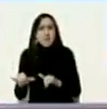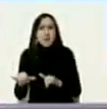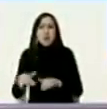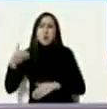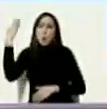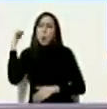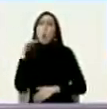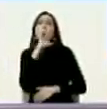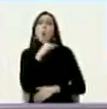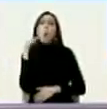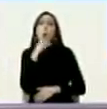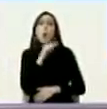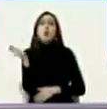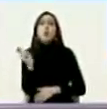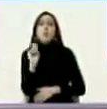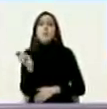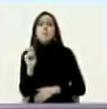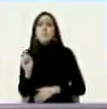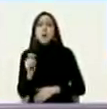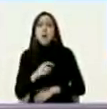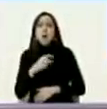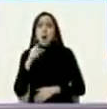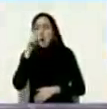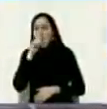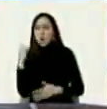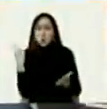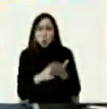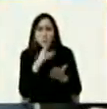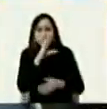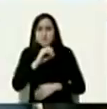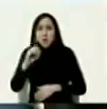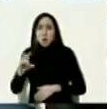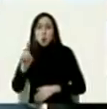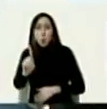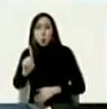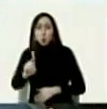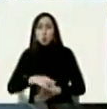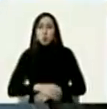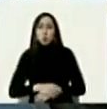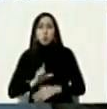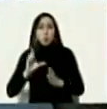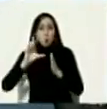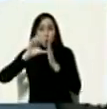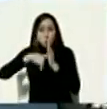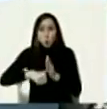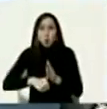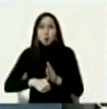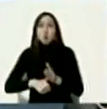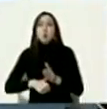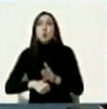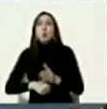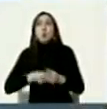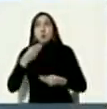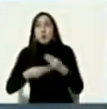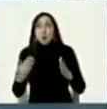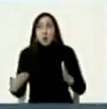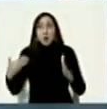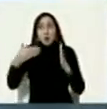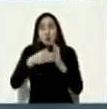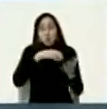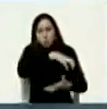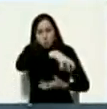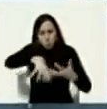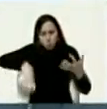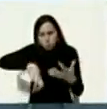octubre del año 2001 luego de los ataques terroristas